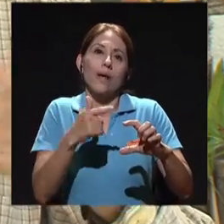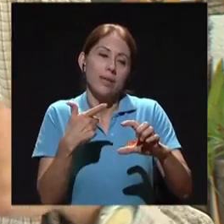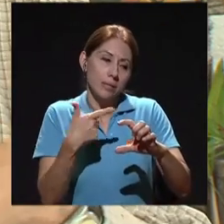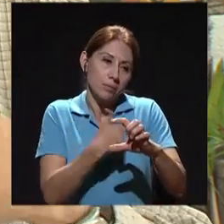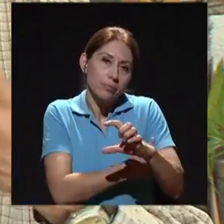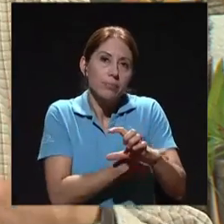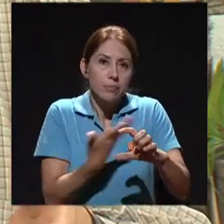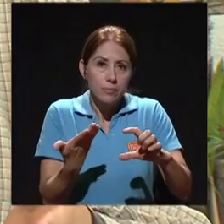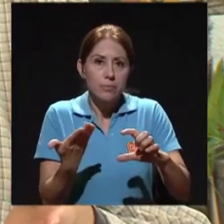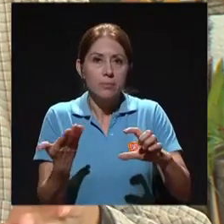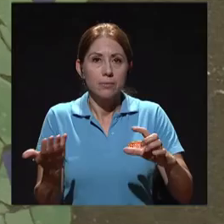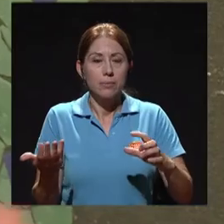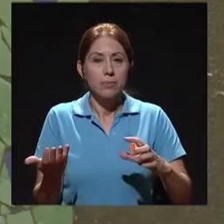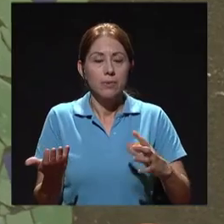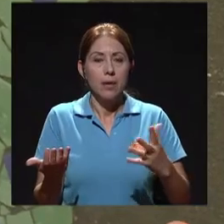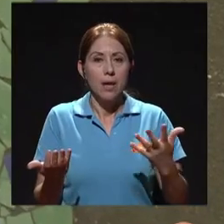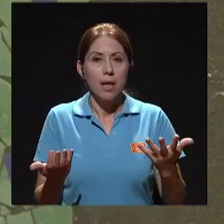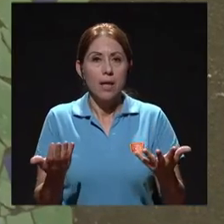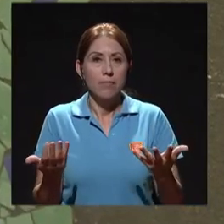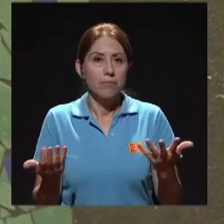habría que punzarlo otra vez.